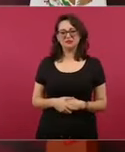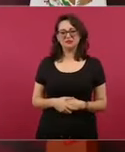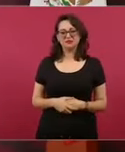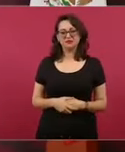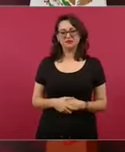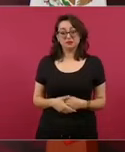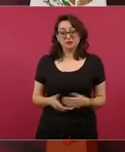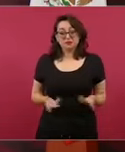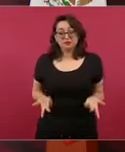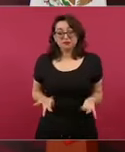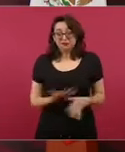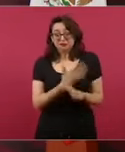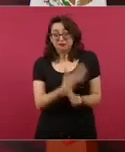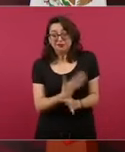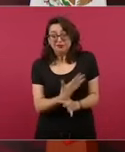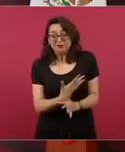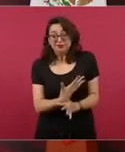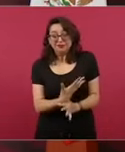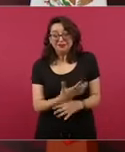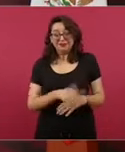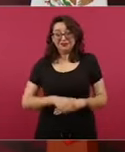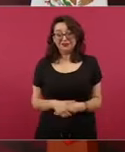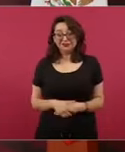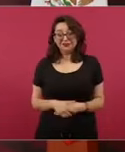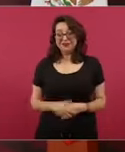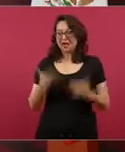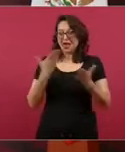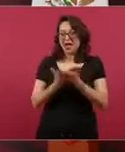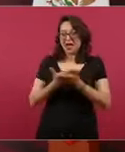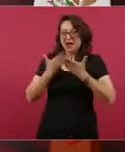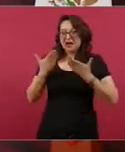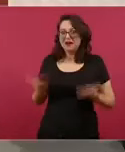Más claro, y ahora,